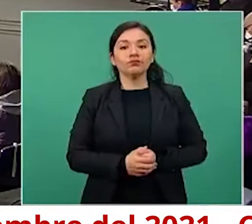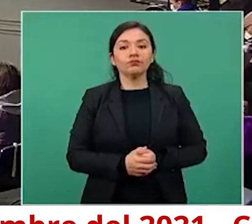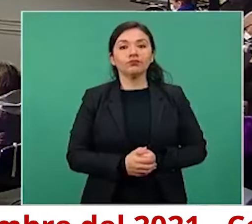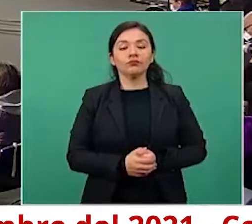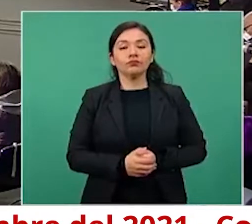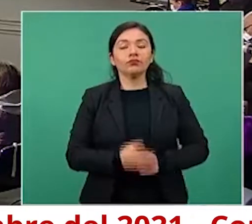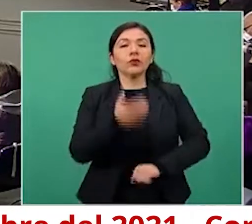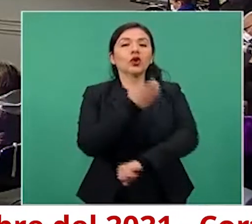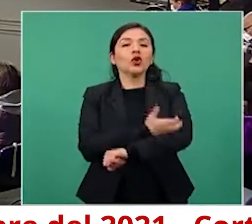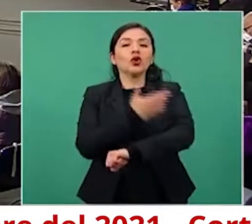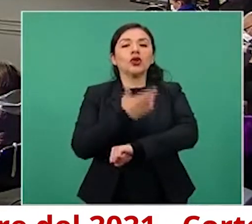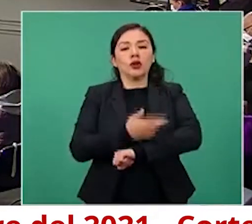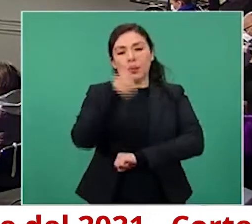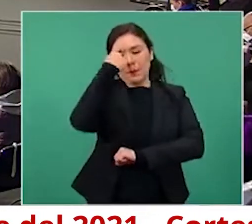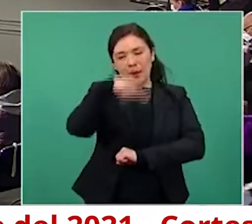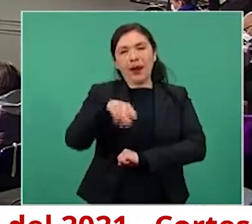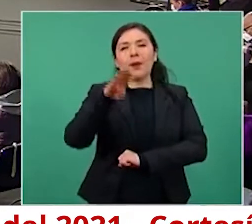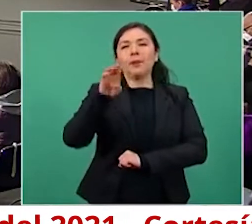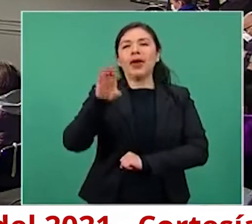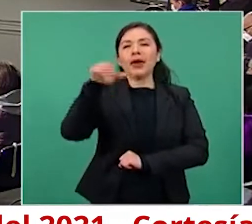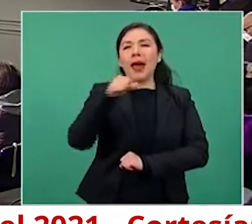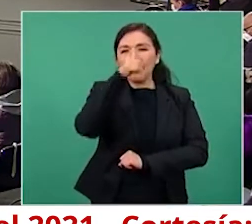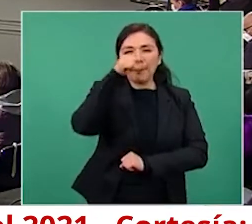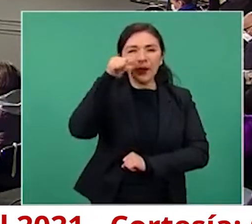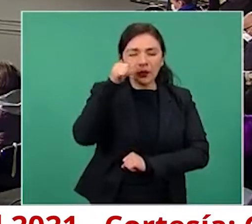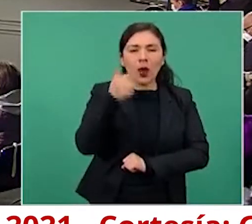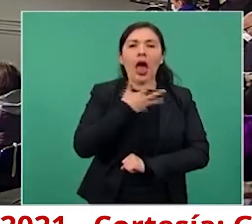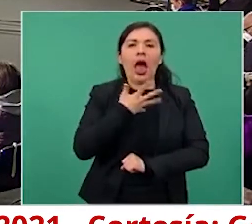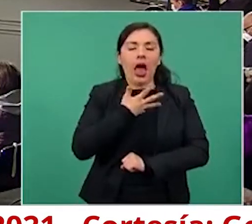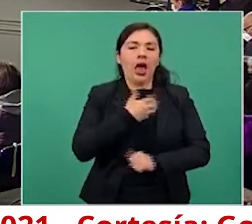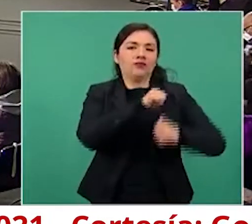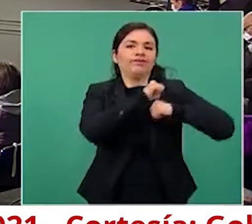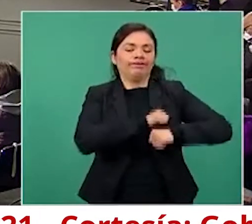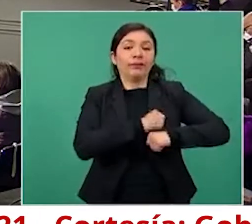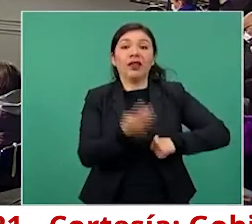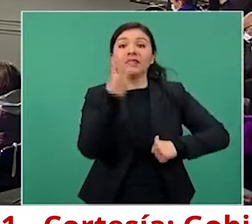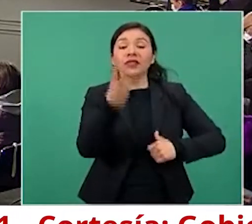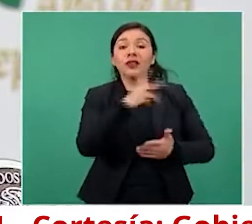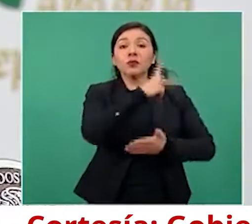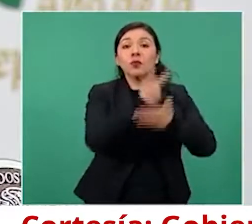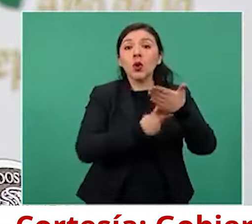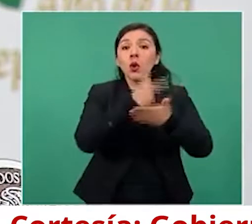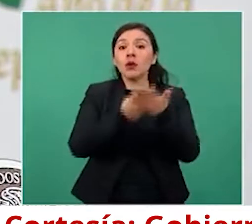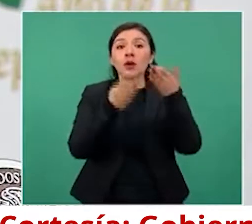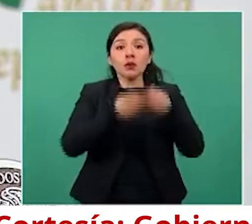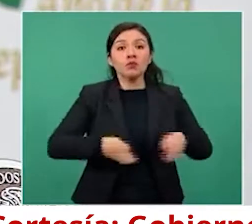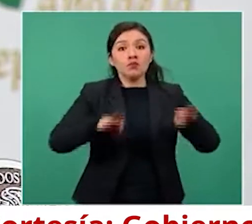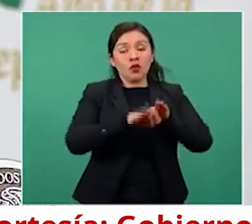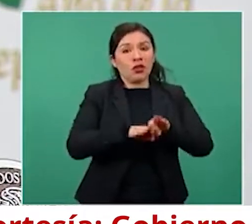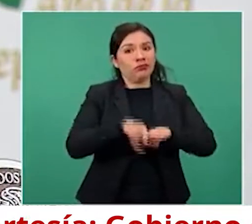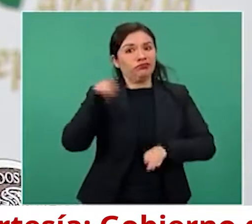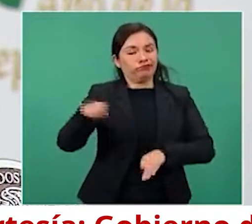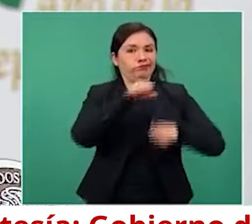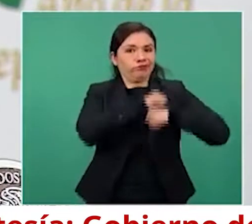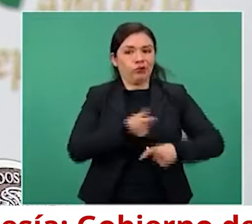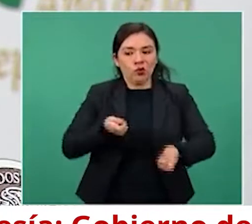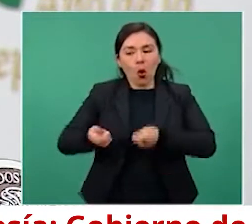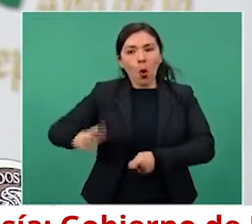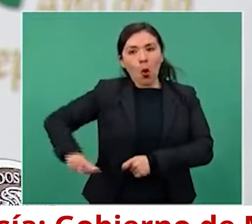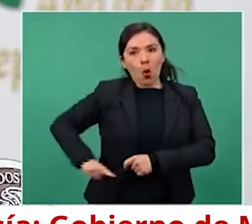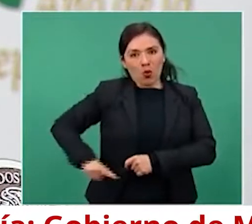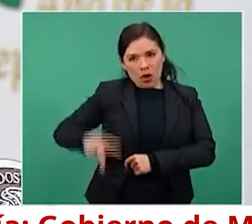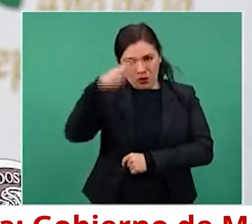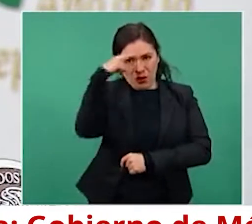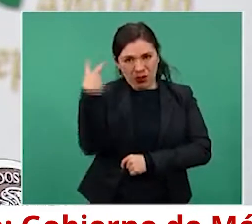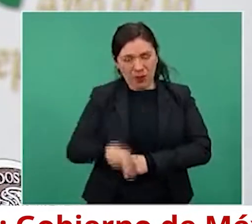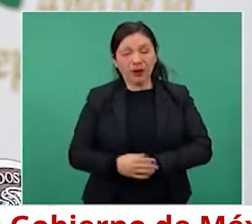de Becas para el Bienestar, Benito Juárez, tiene a su cargo tres programas prioritarios para el Gobierno de México. El